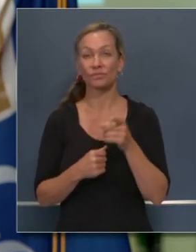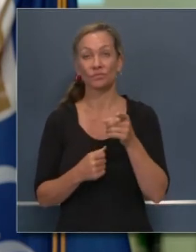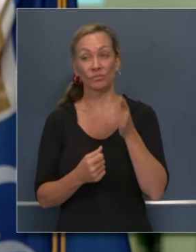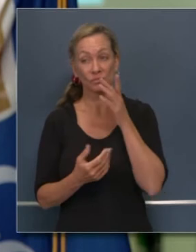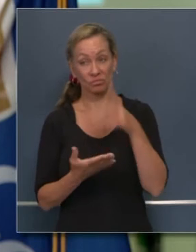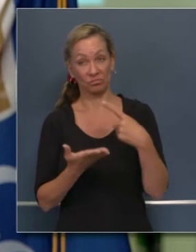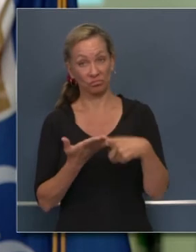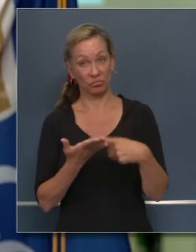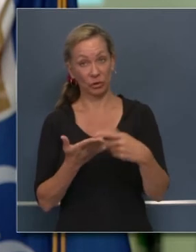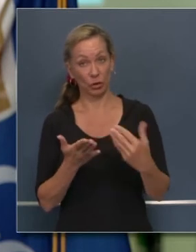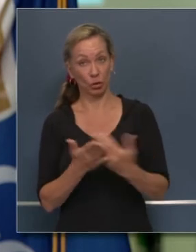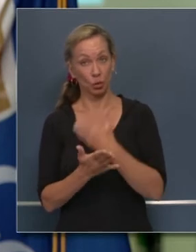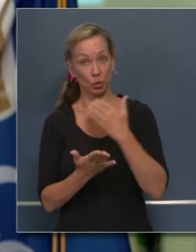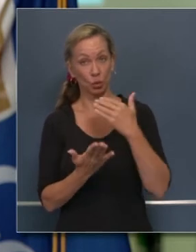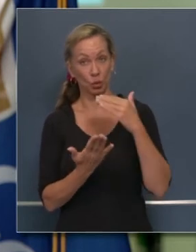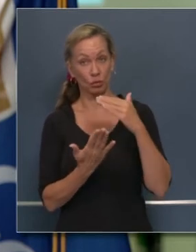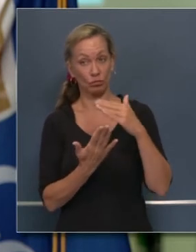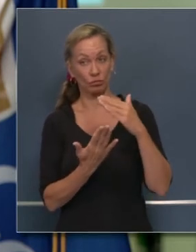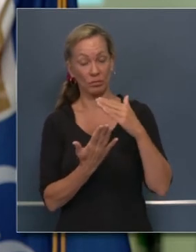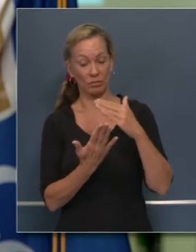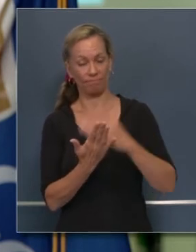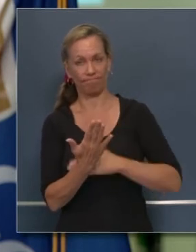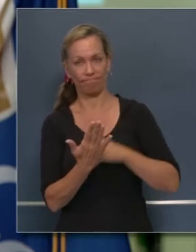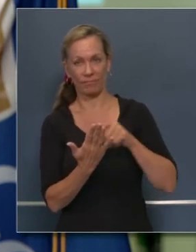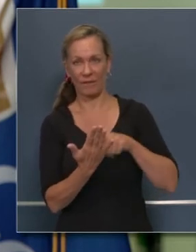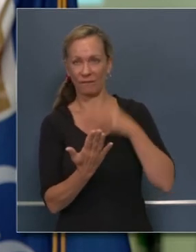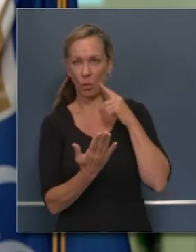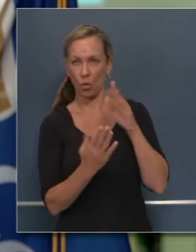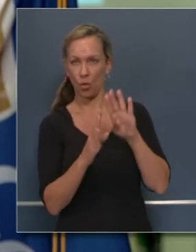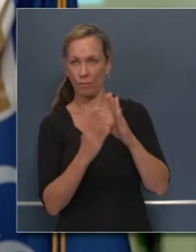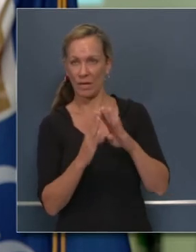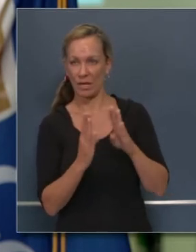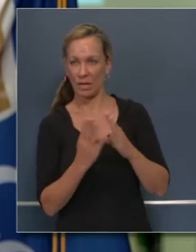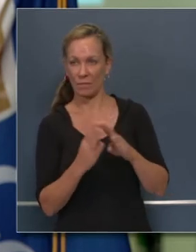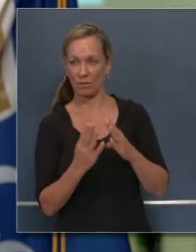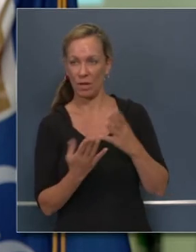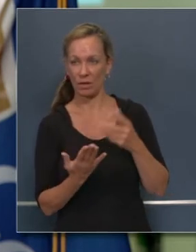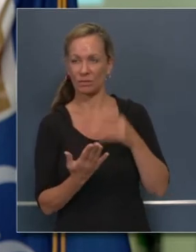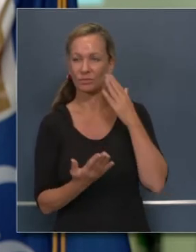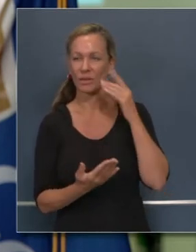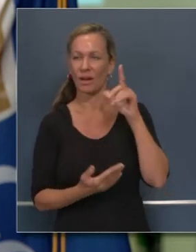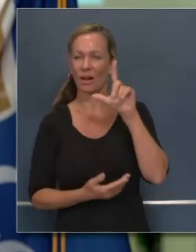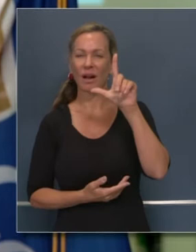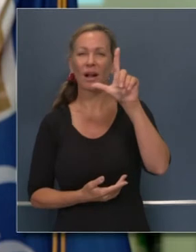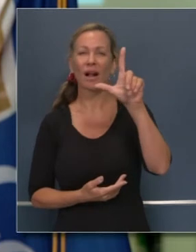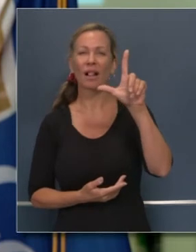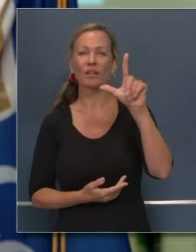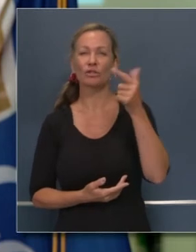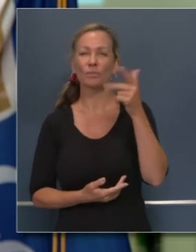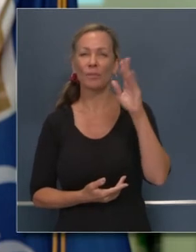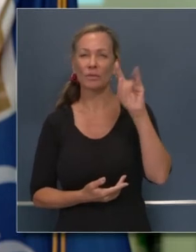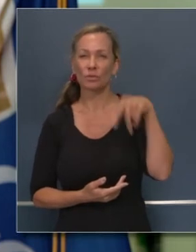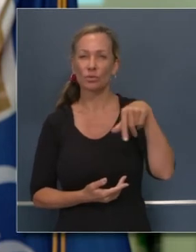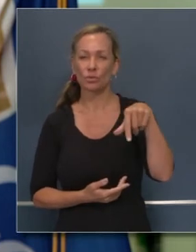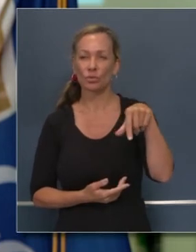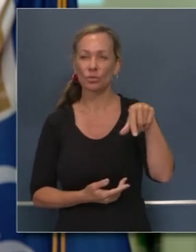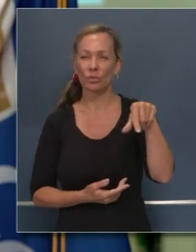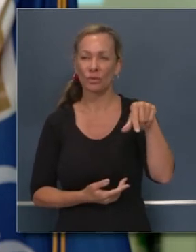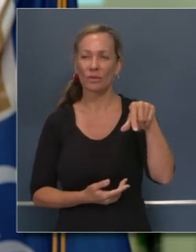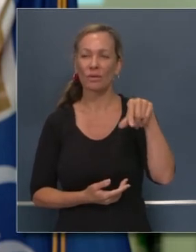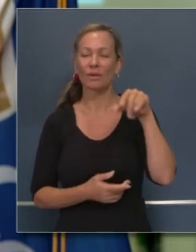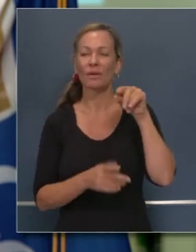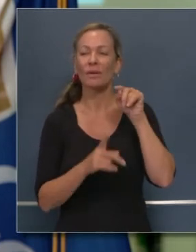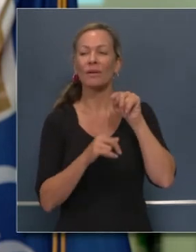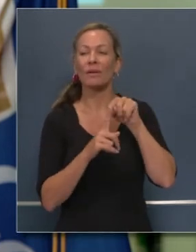poniendo en práctica estas pautas para poder abrir, he hablado con muchas personas en la